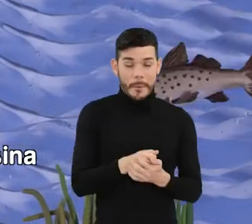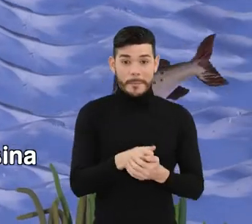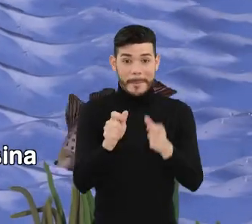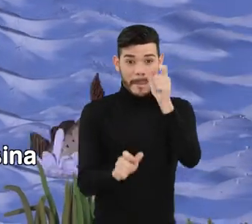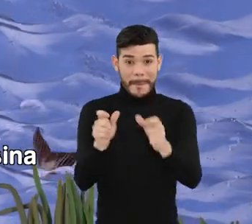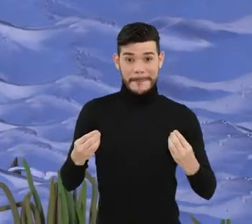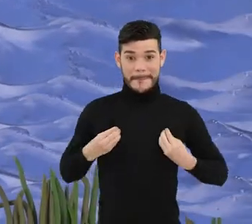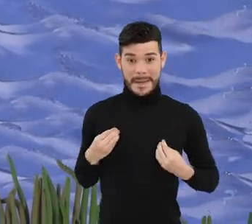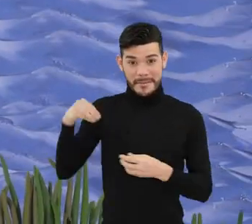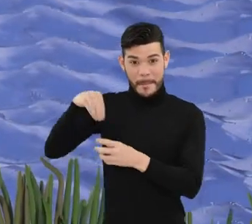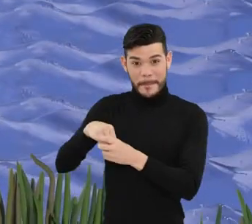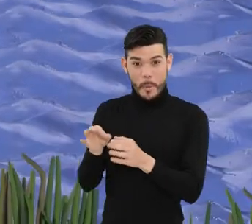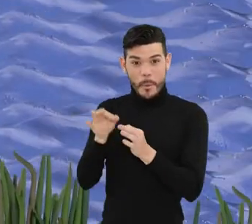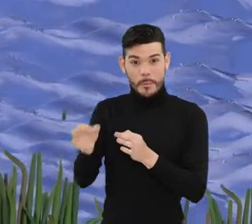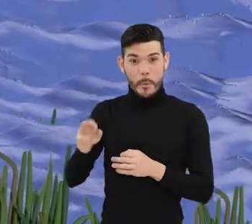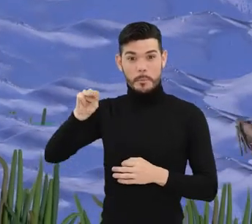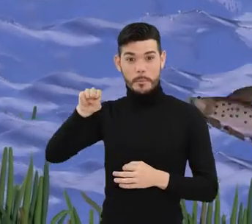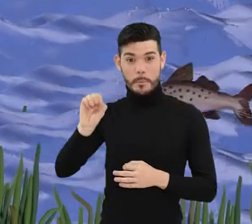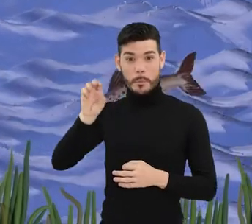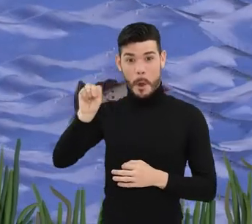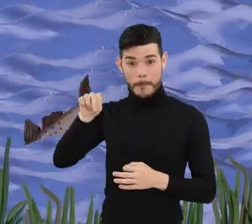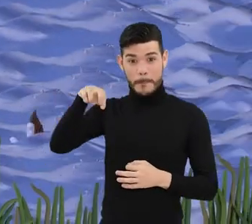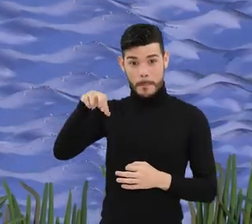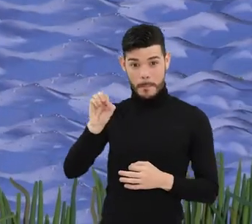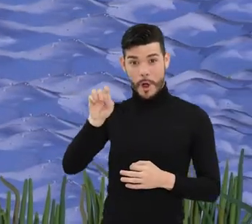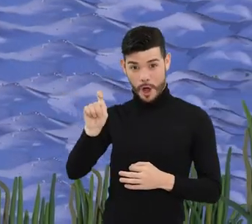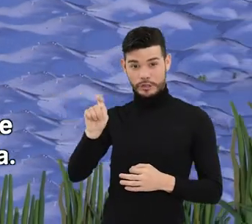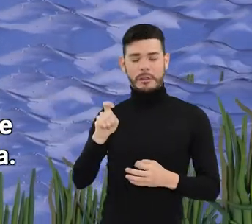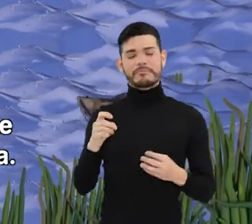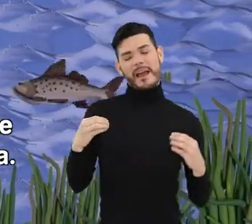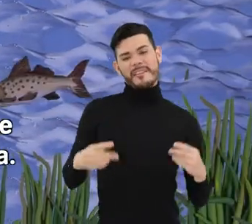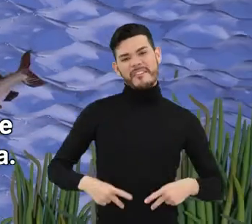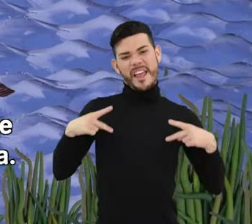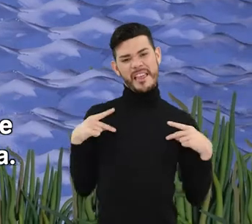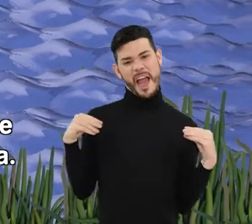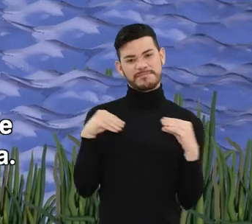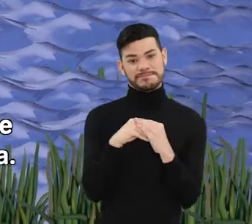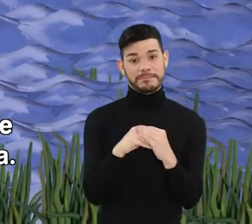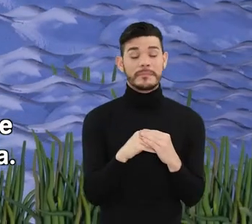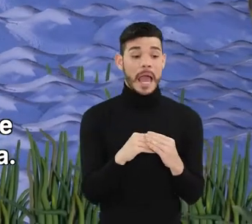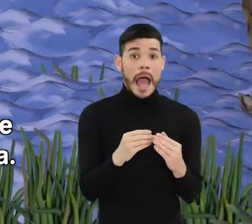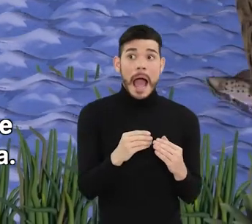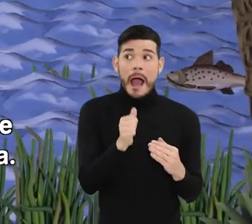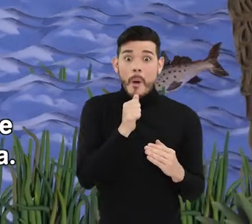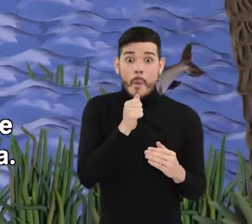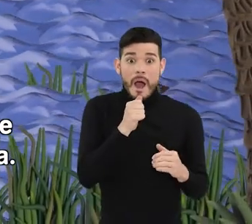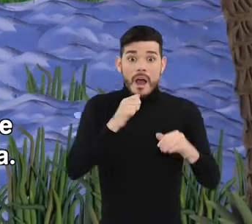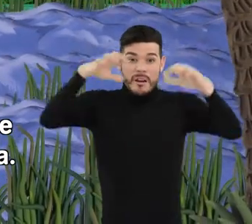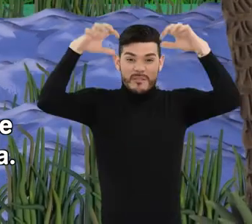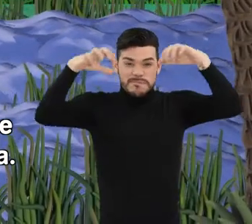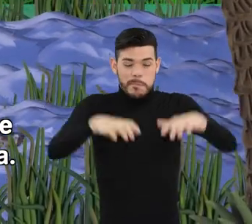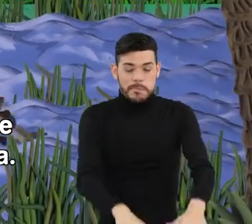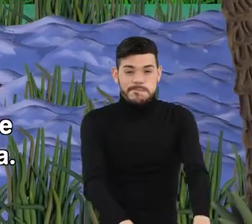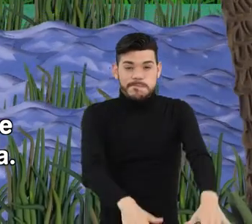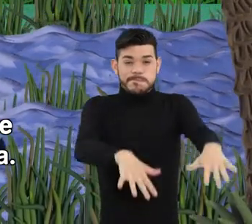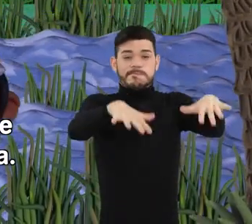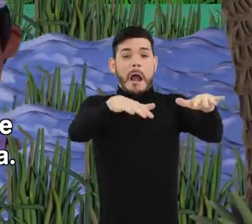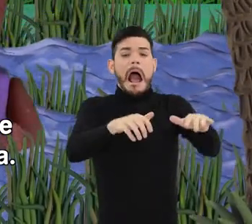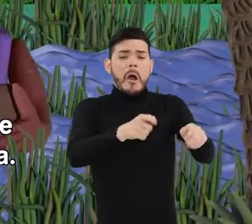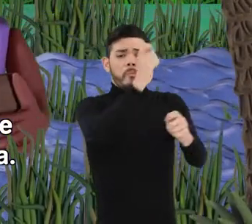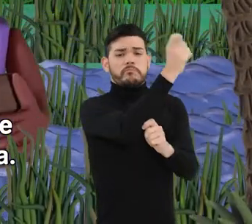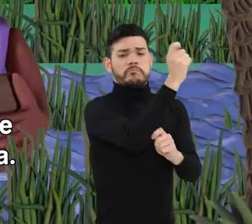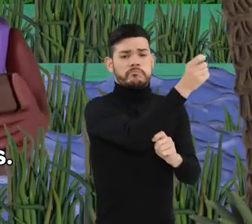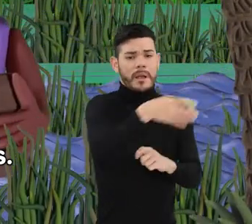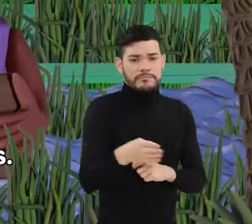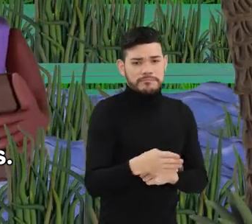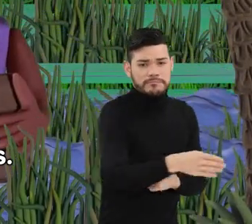depresión momposina adaptan su vida al ritmo que les impone el río. Cuando éste crece e inunda gran parte de su territorio, sobreviven de la